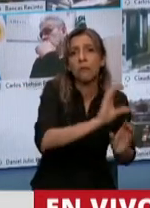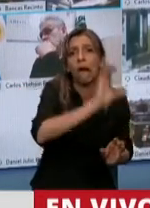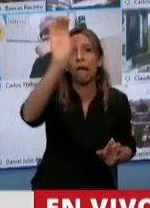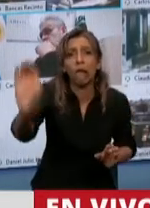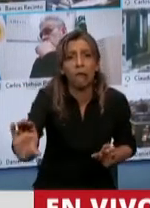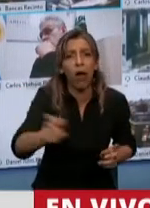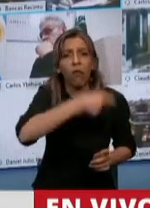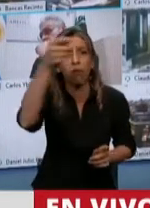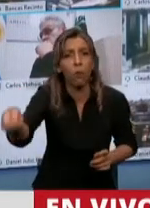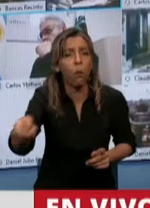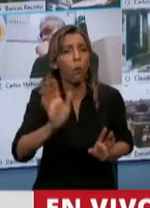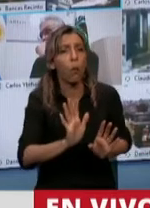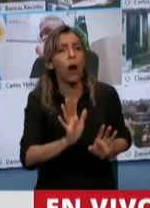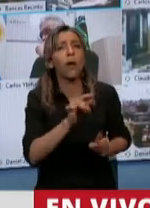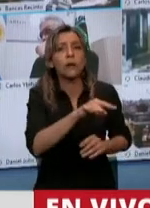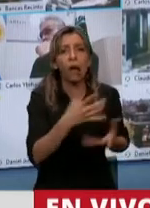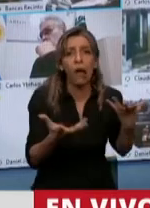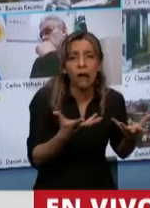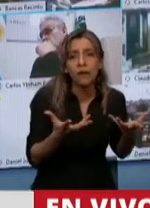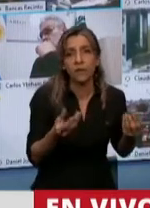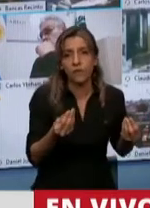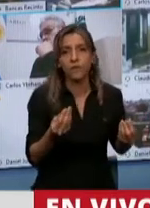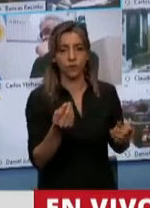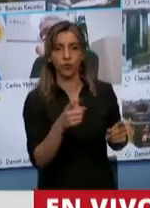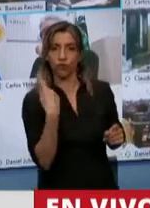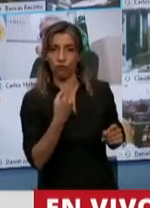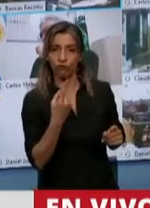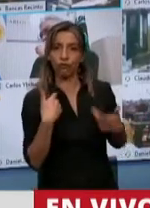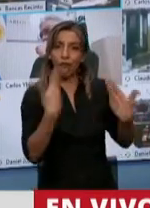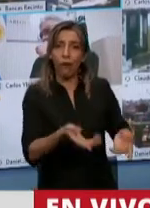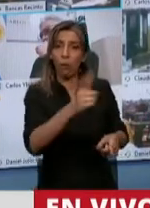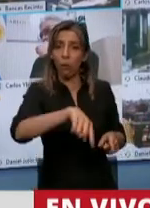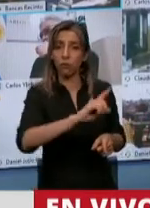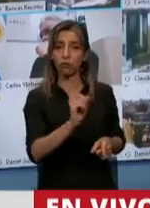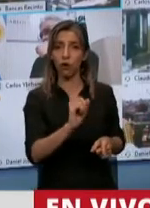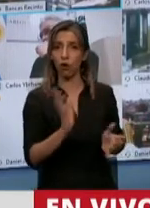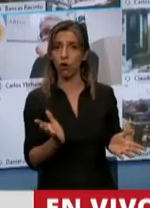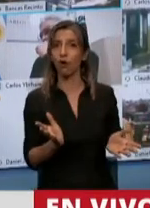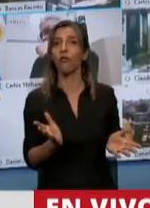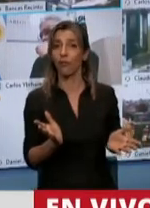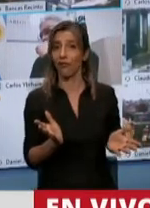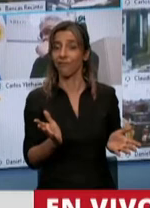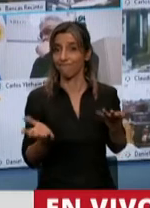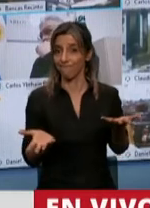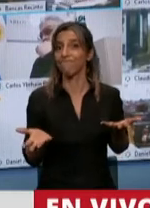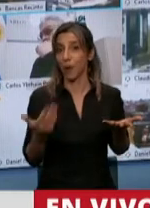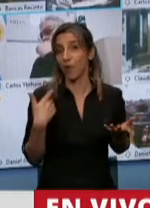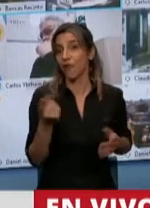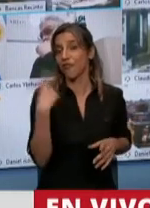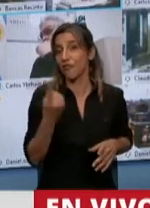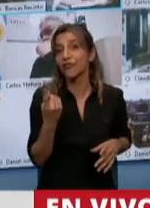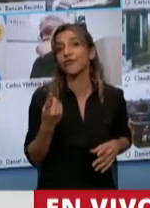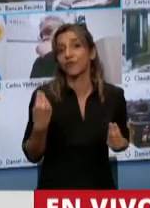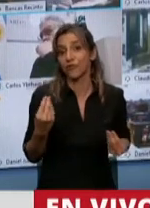medidas desde el Estado para hacerse presente, lo importante es que el Estado se haga presente y equilibre las cargas para la empresa,